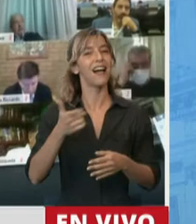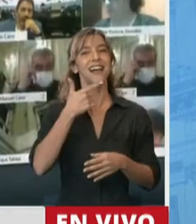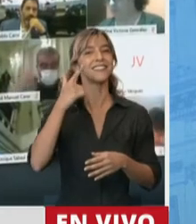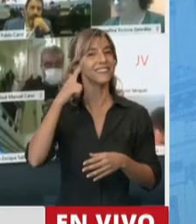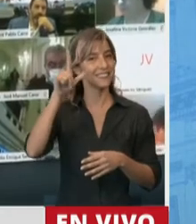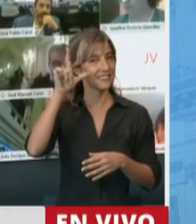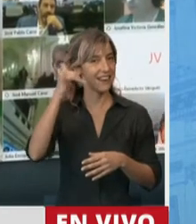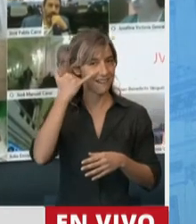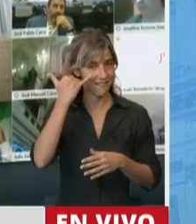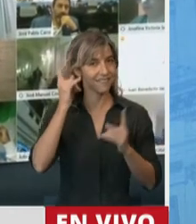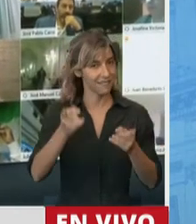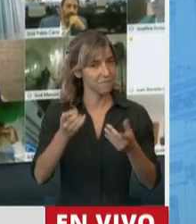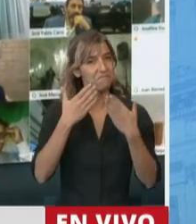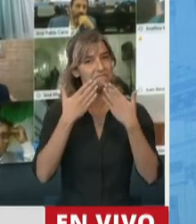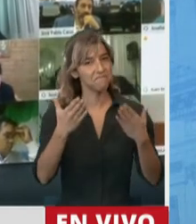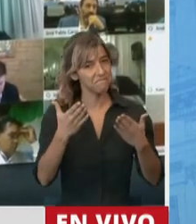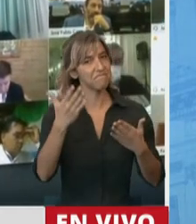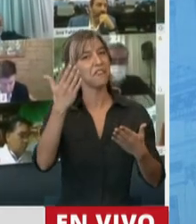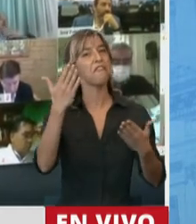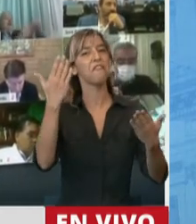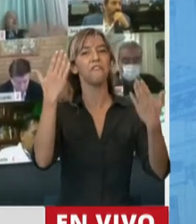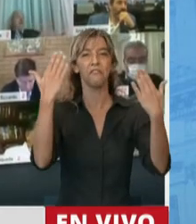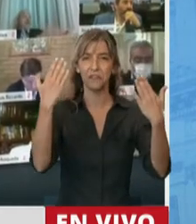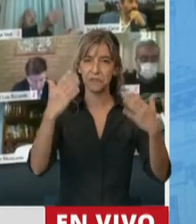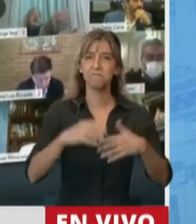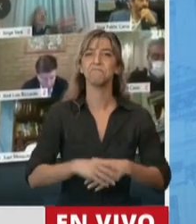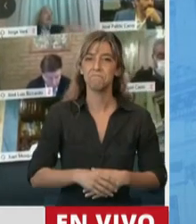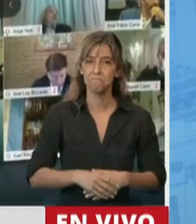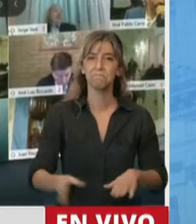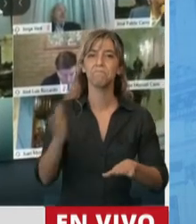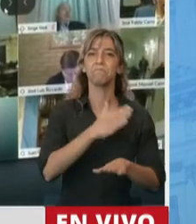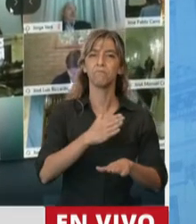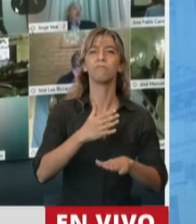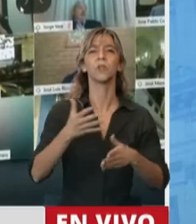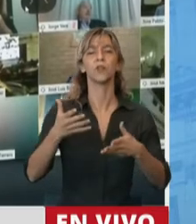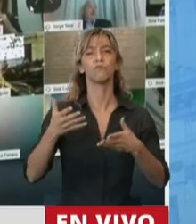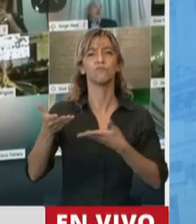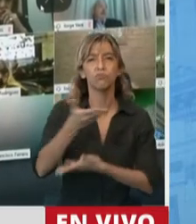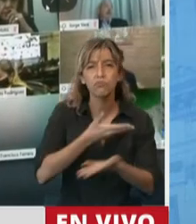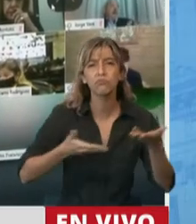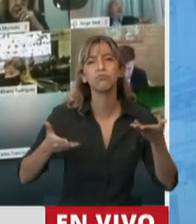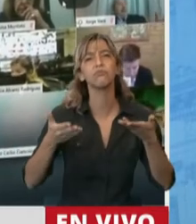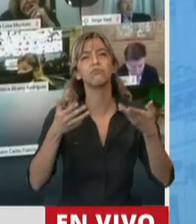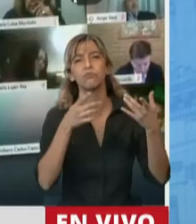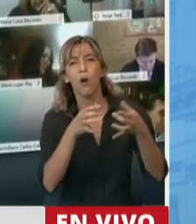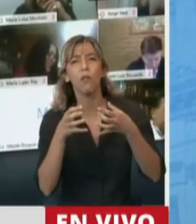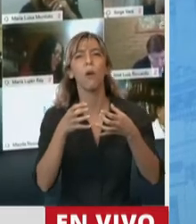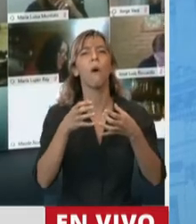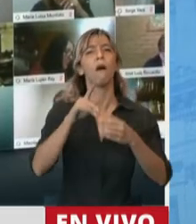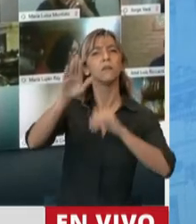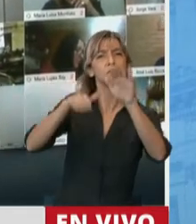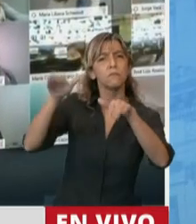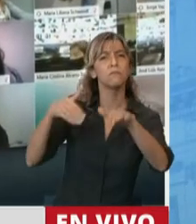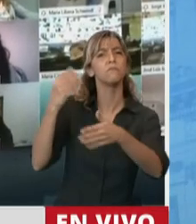un trabajo donde antes se ha tomado las opiniones y se ha convocado a todos los